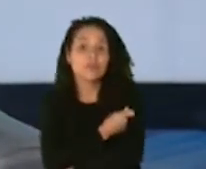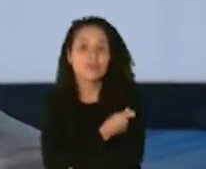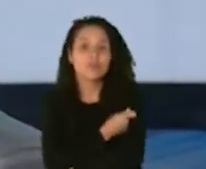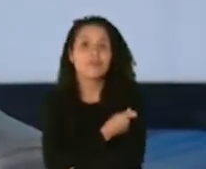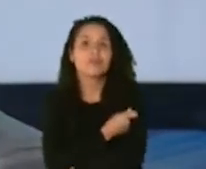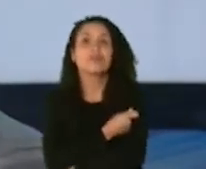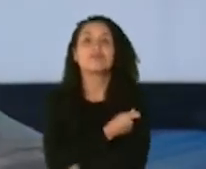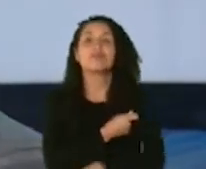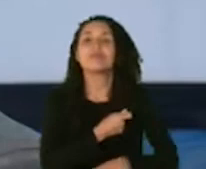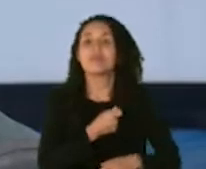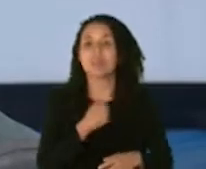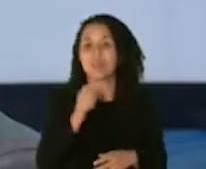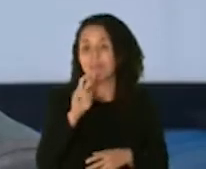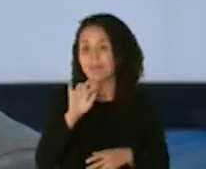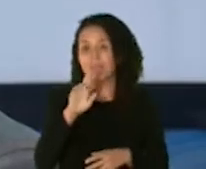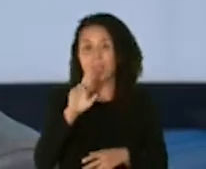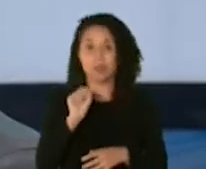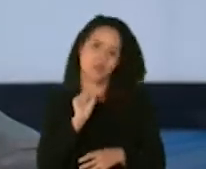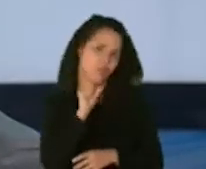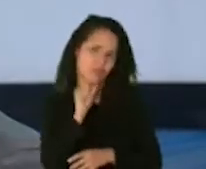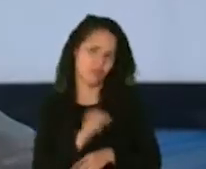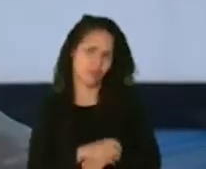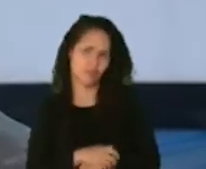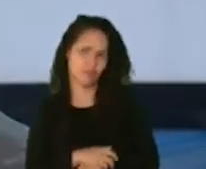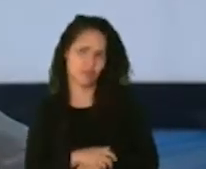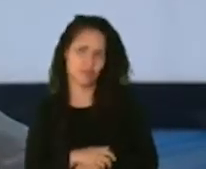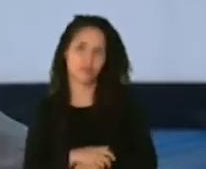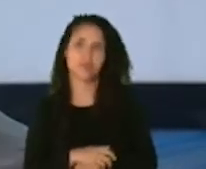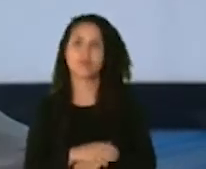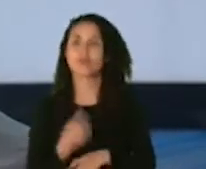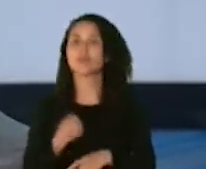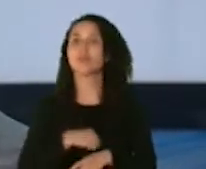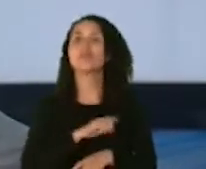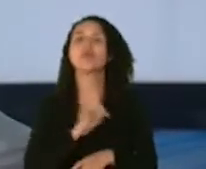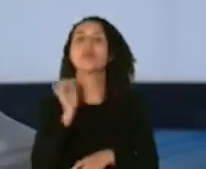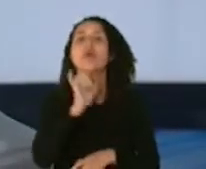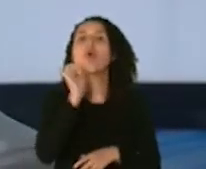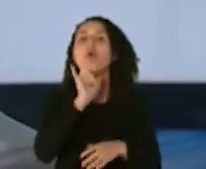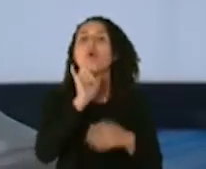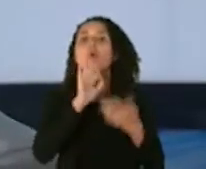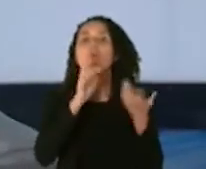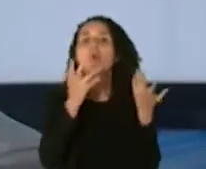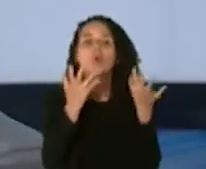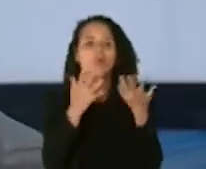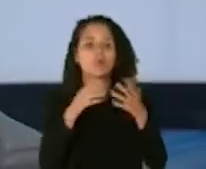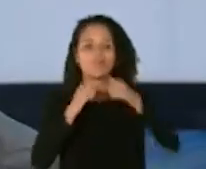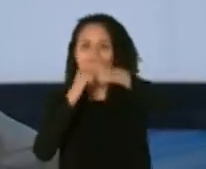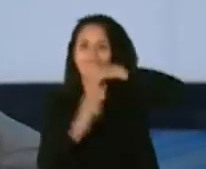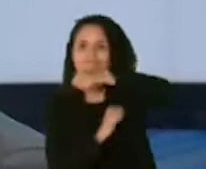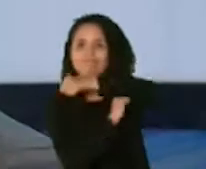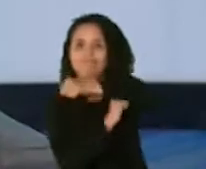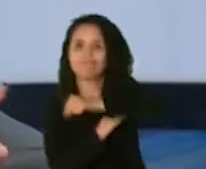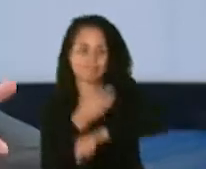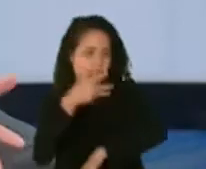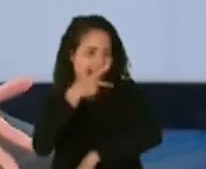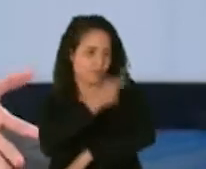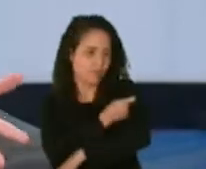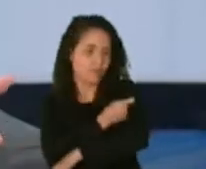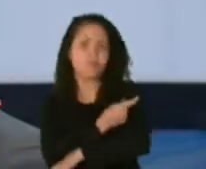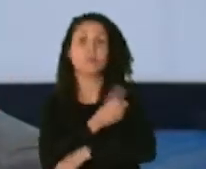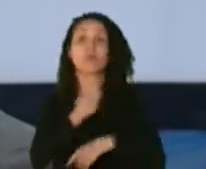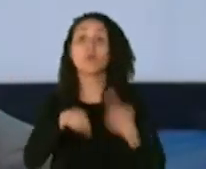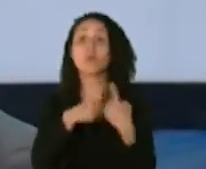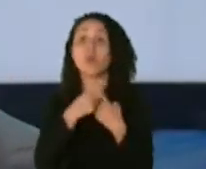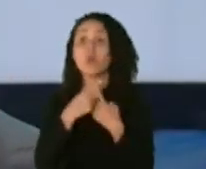partículas de virus estamos llevándole las instrucciones al cuerpo para que cuando reconozca